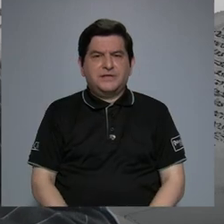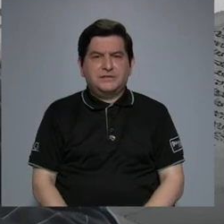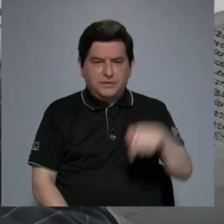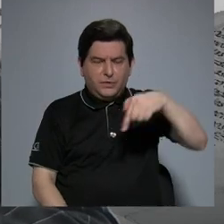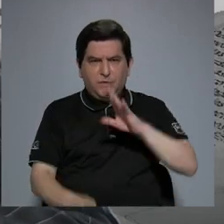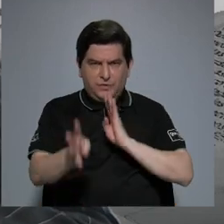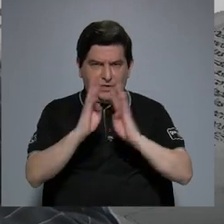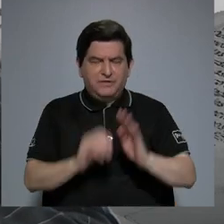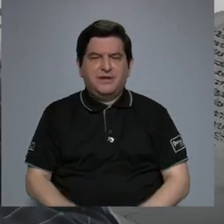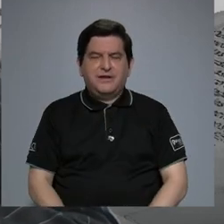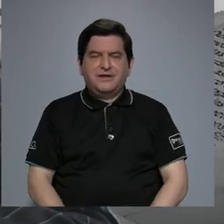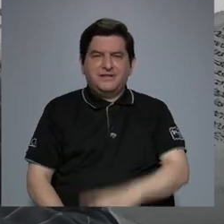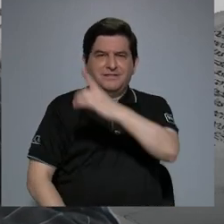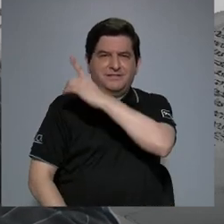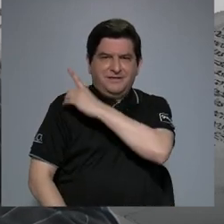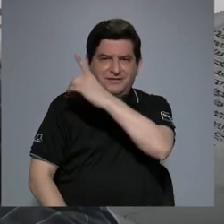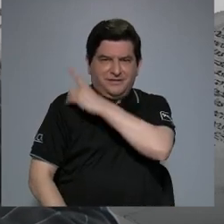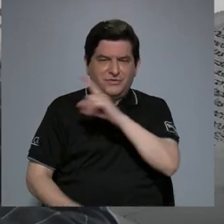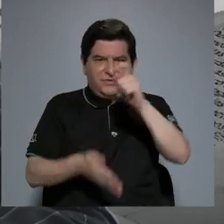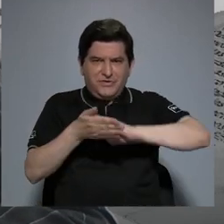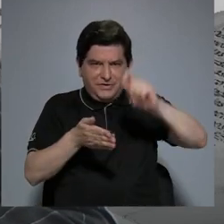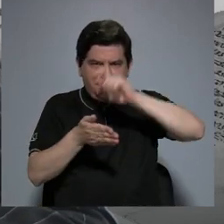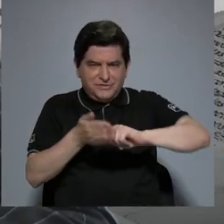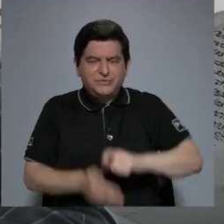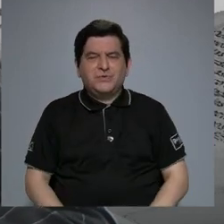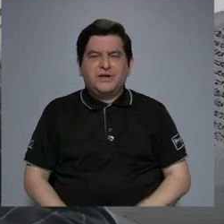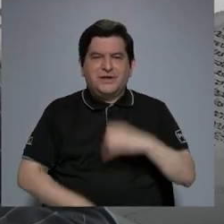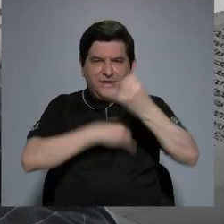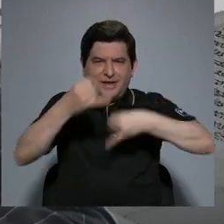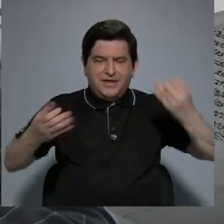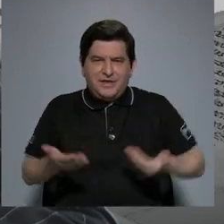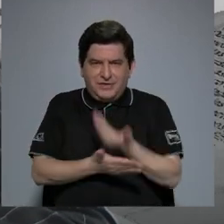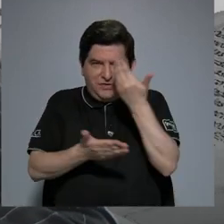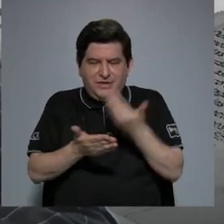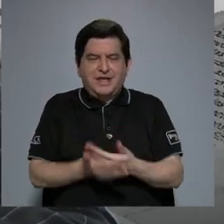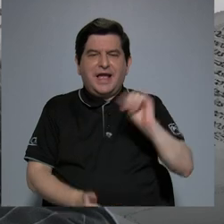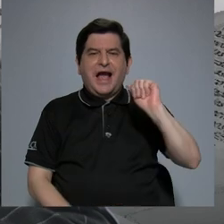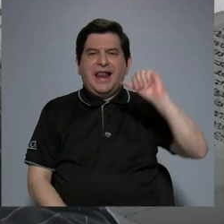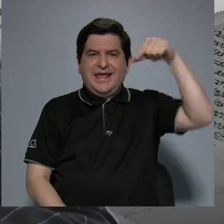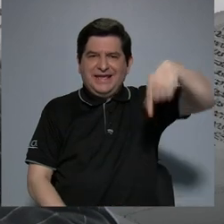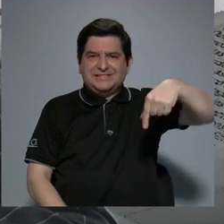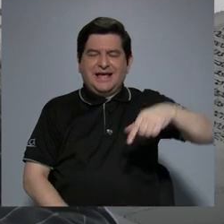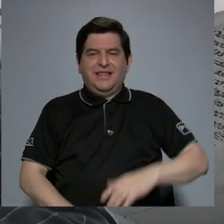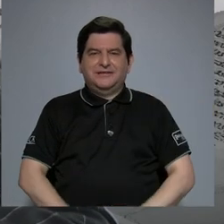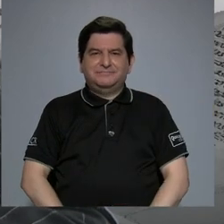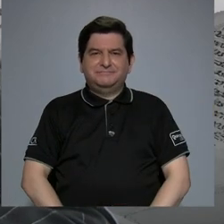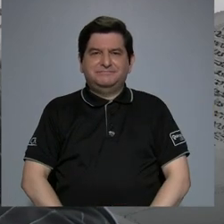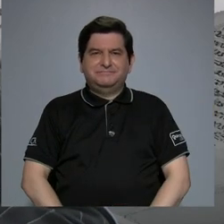conversaremos con el director de la Escuela de Lenguas Modernas, Alan Quesada.